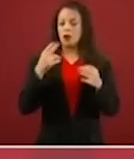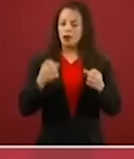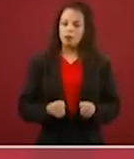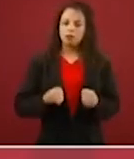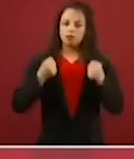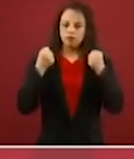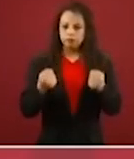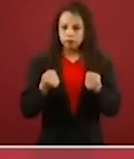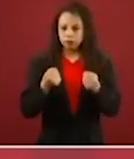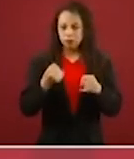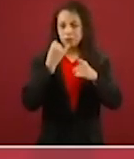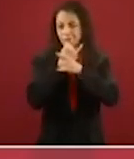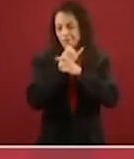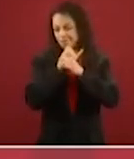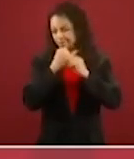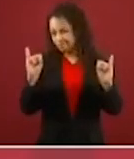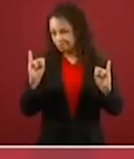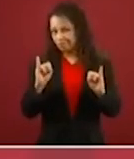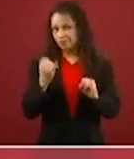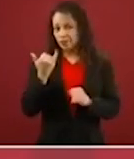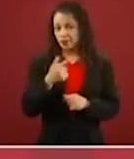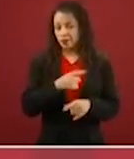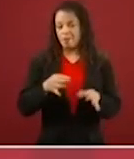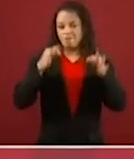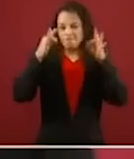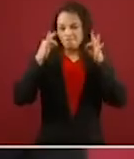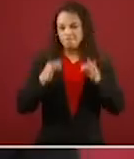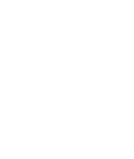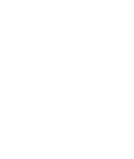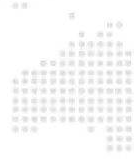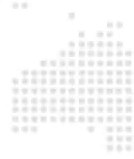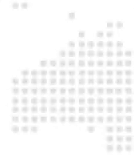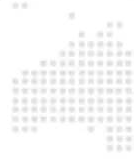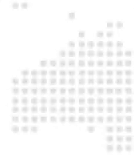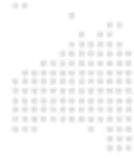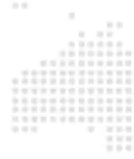independiente, legitimado y prestigiado.